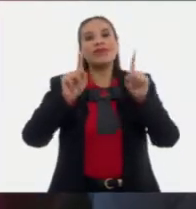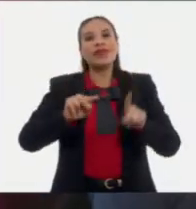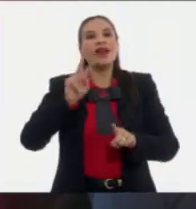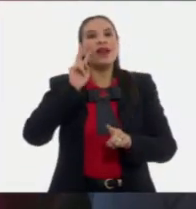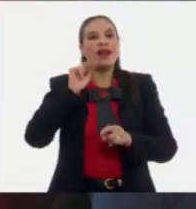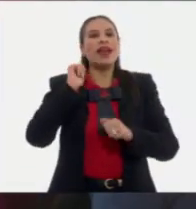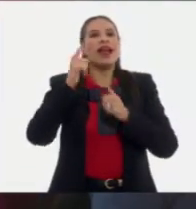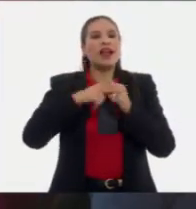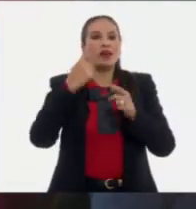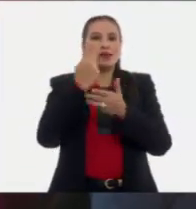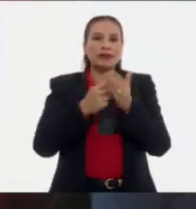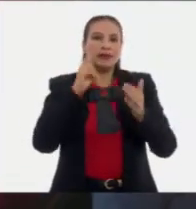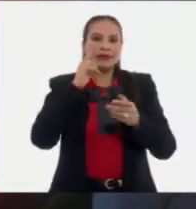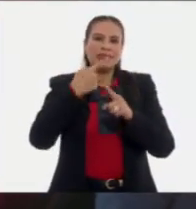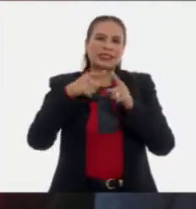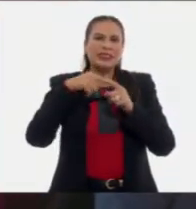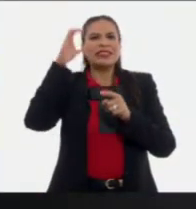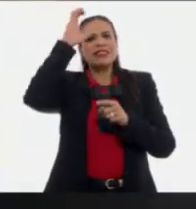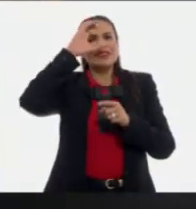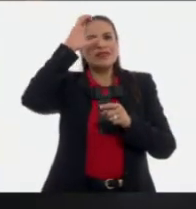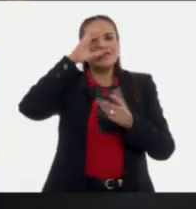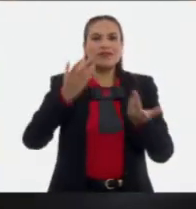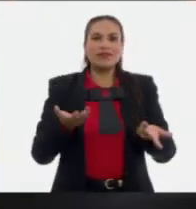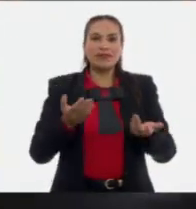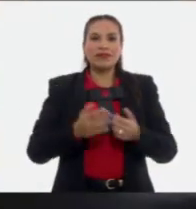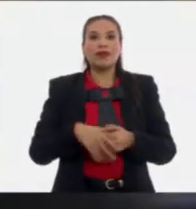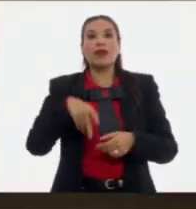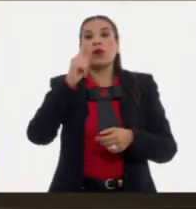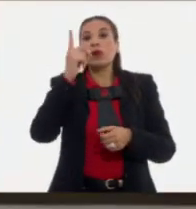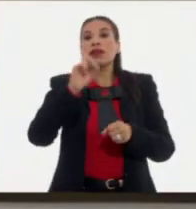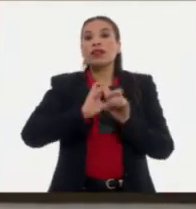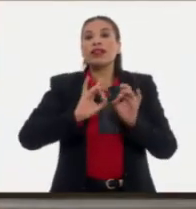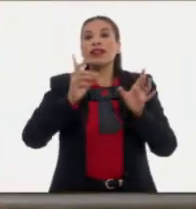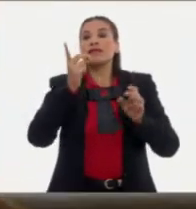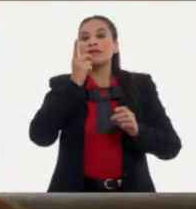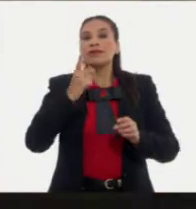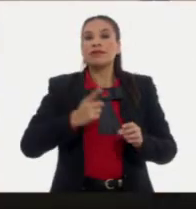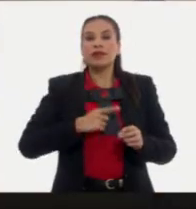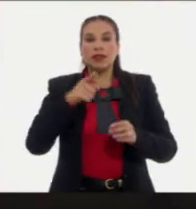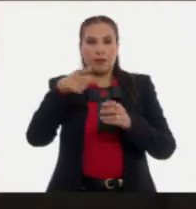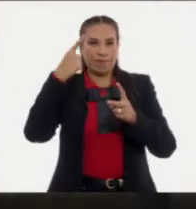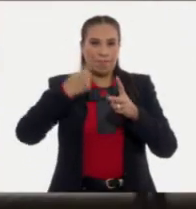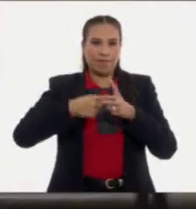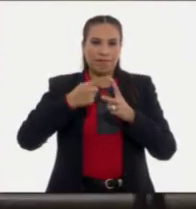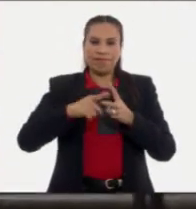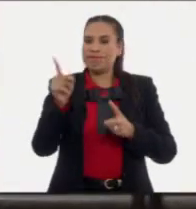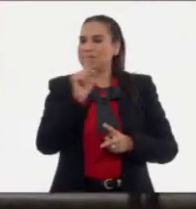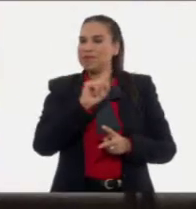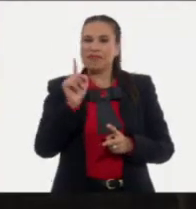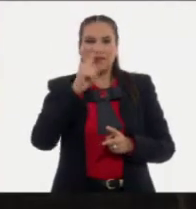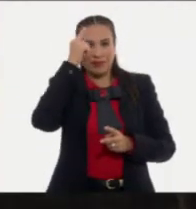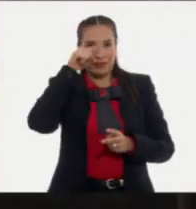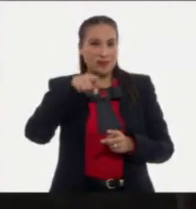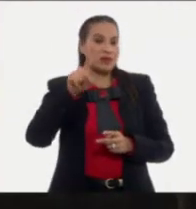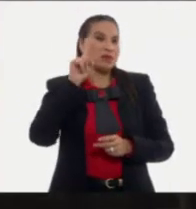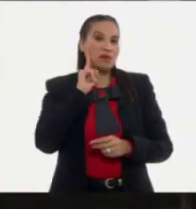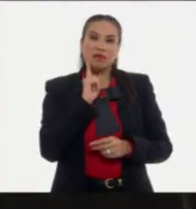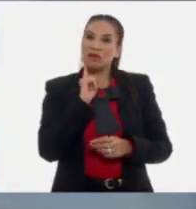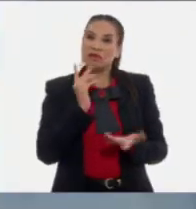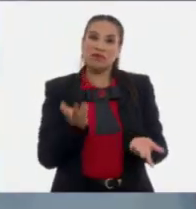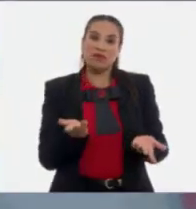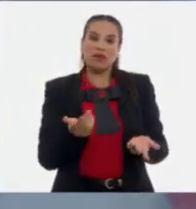ver programas de ciencia ficción. Un día alguien me dijo, las matemáticas no son para mujeres.